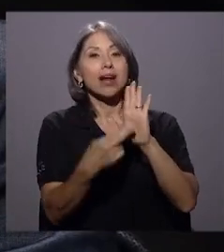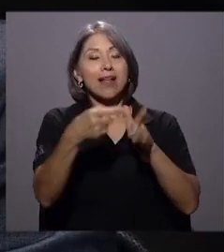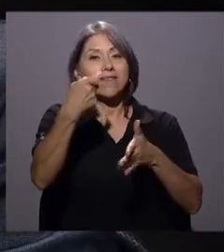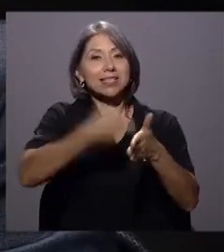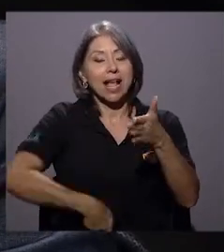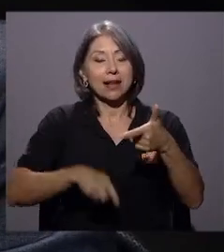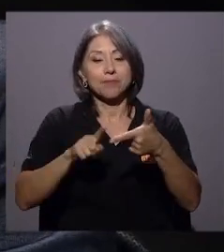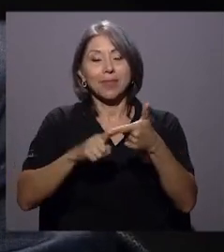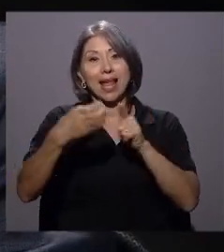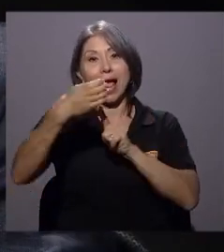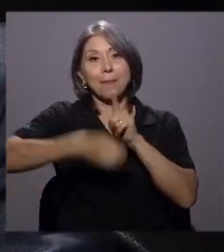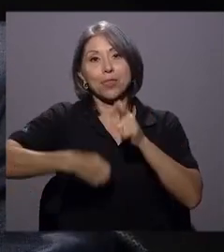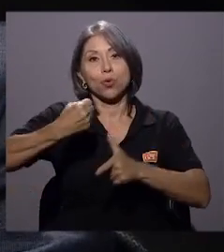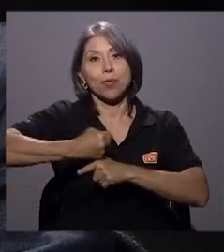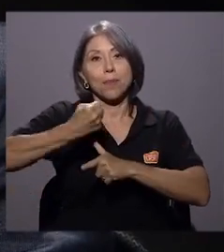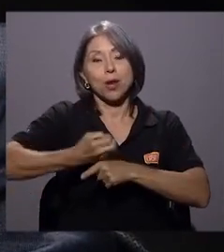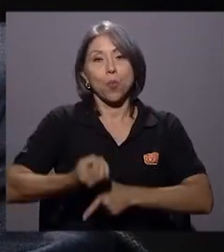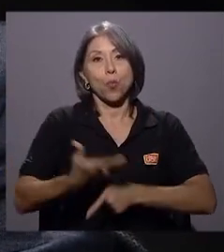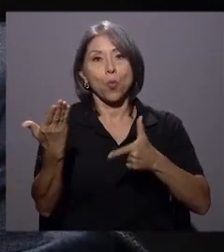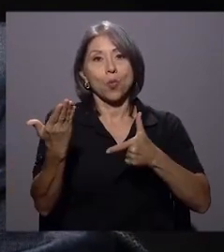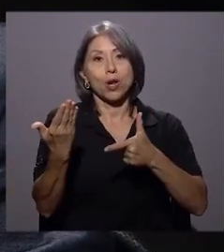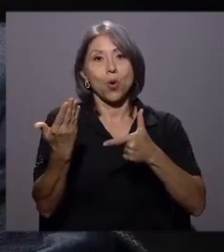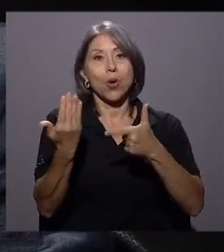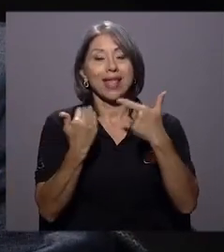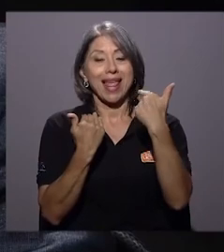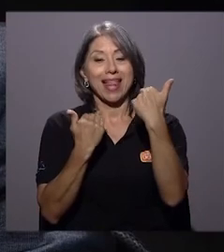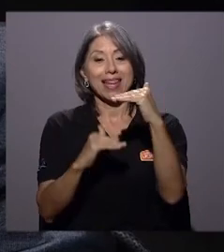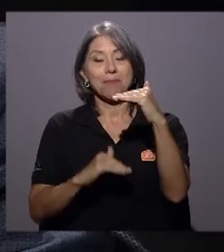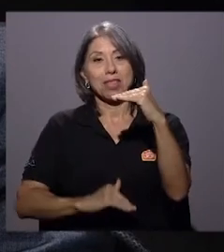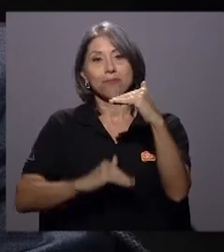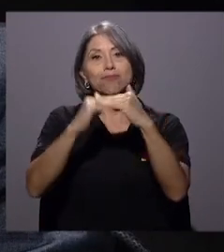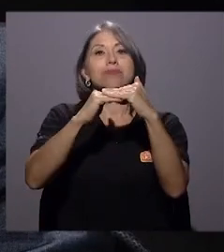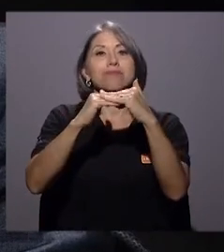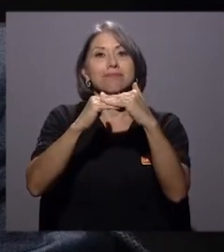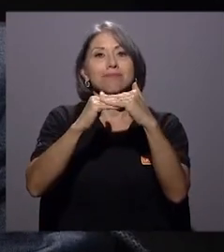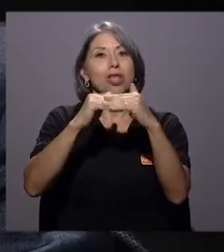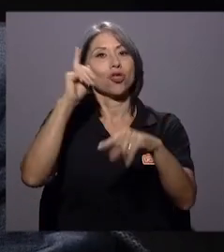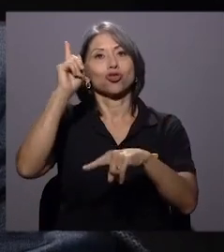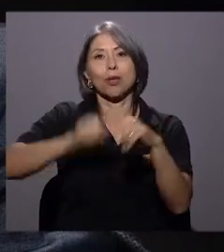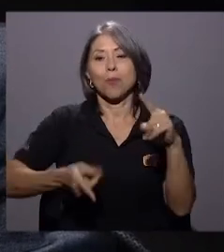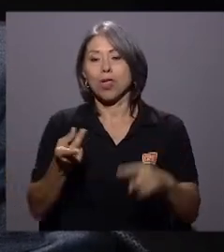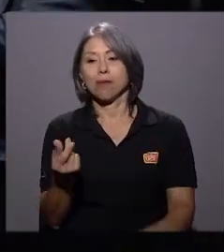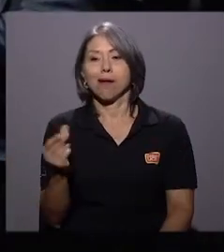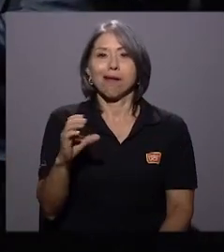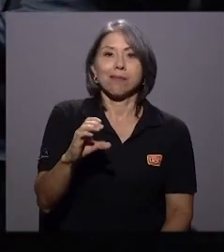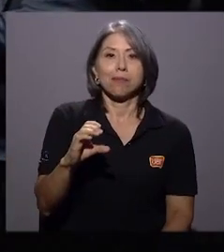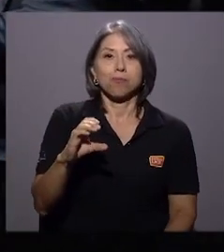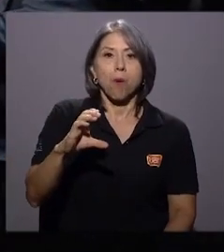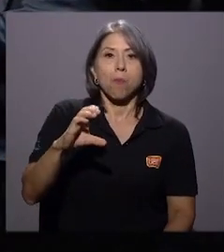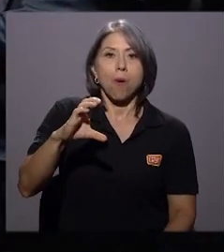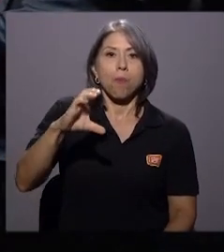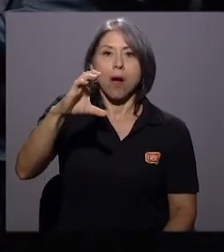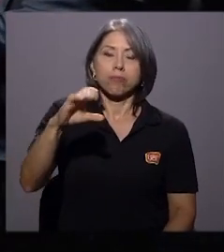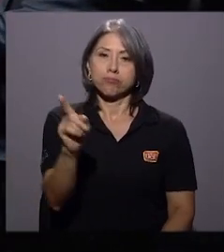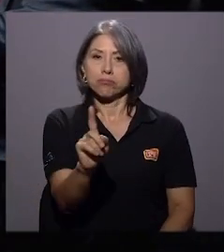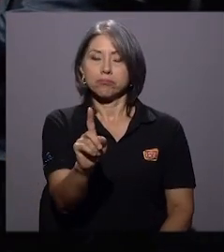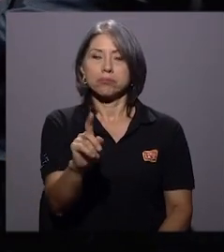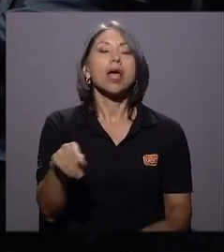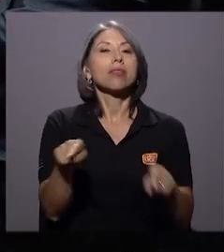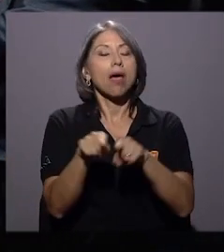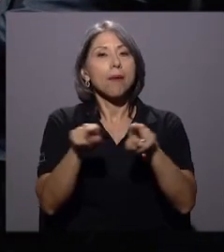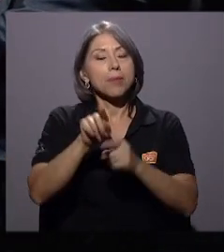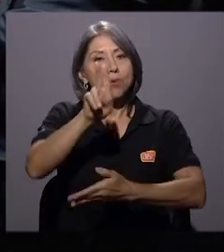capítulo de empleo público, que ponen límite y coto a un crecimiento exponencial en estos rubros. Después, la